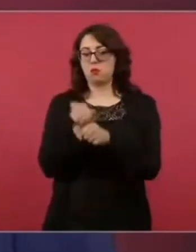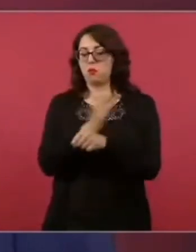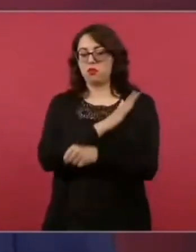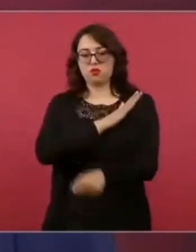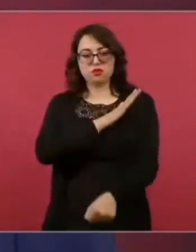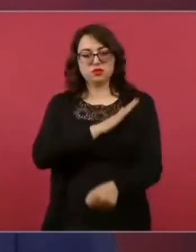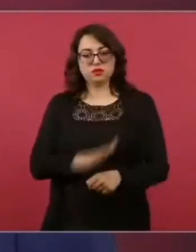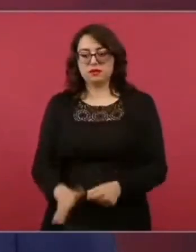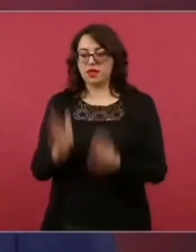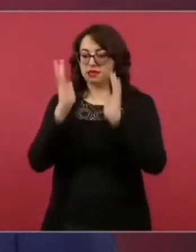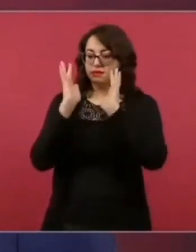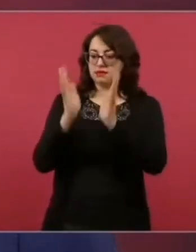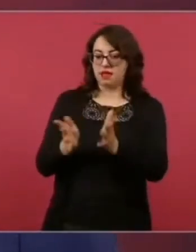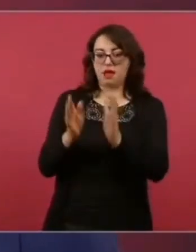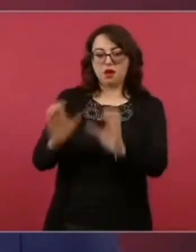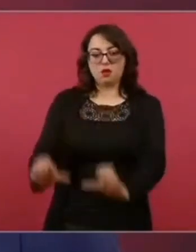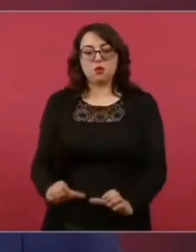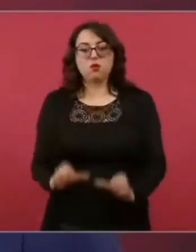hectáreas.